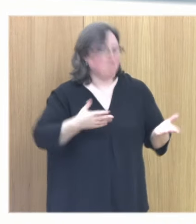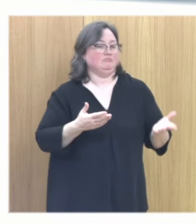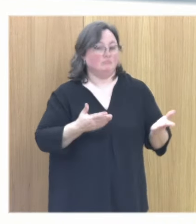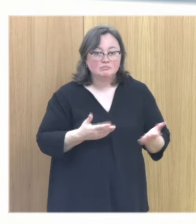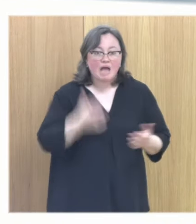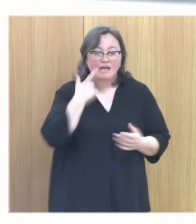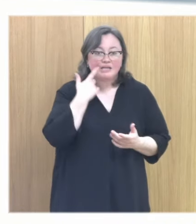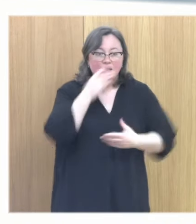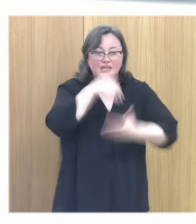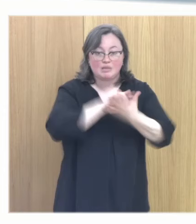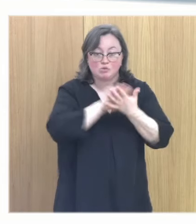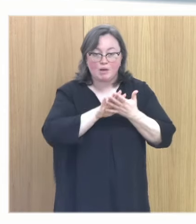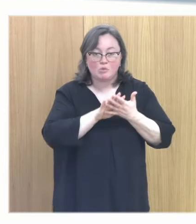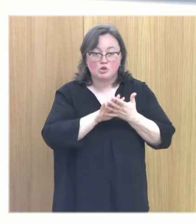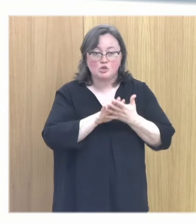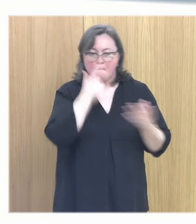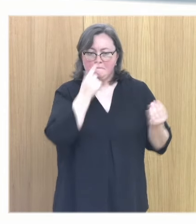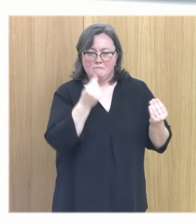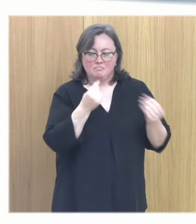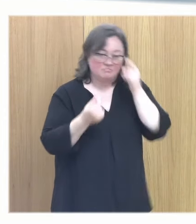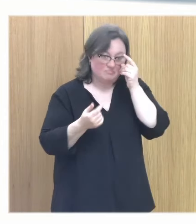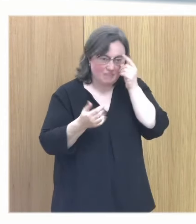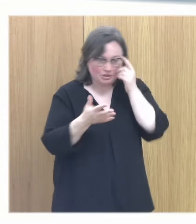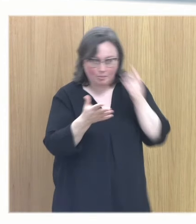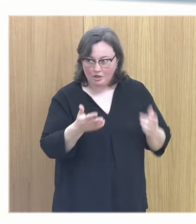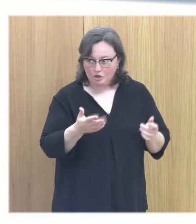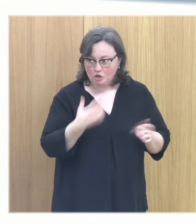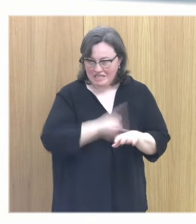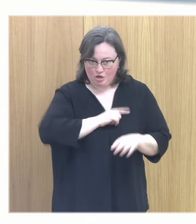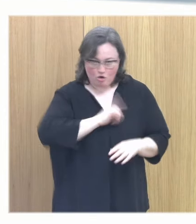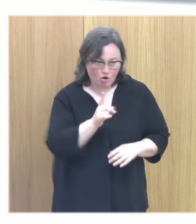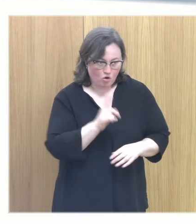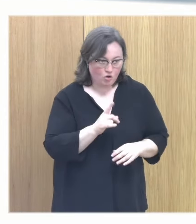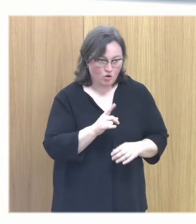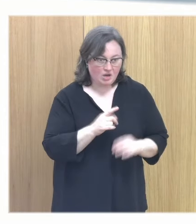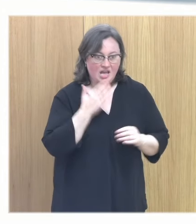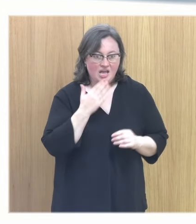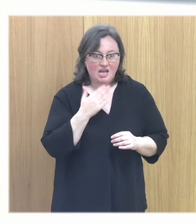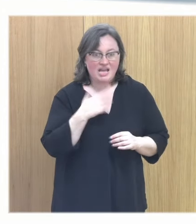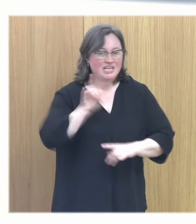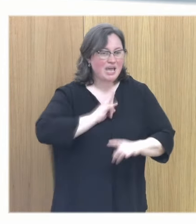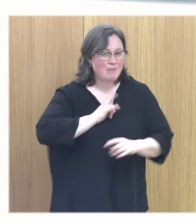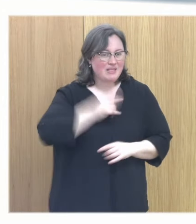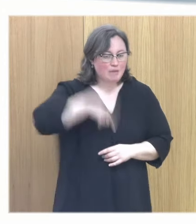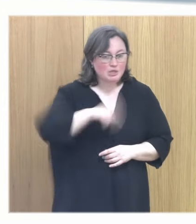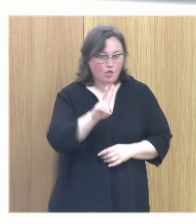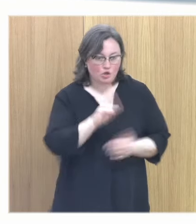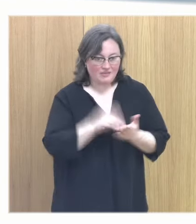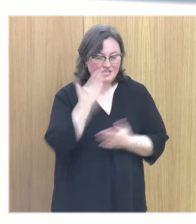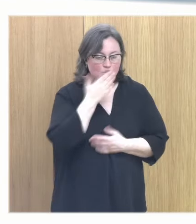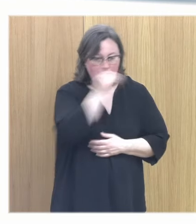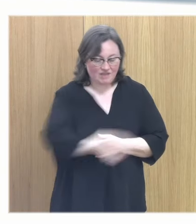aquí entramos en yo estoy recibo más o menos y no estoy exagerando una media de dos llamadas al mes de escuelas